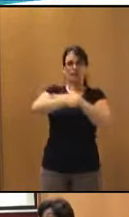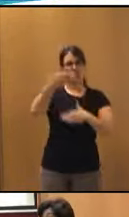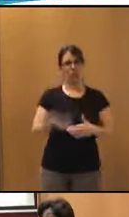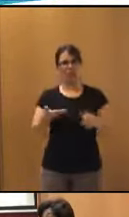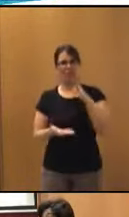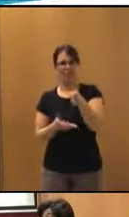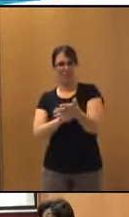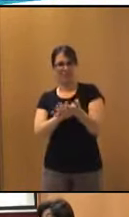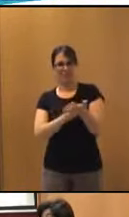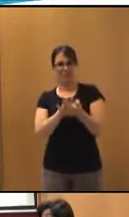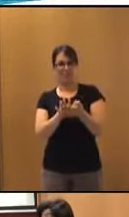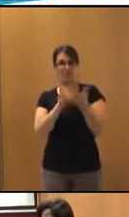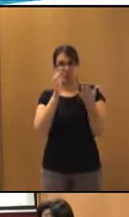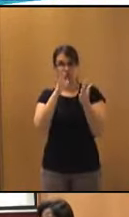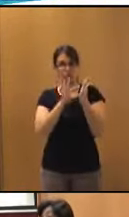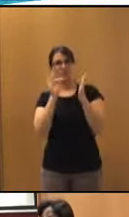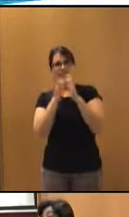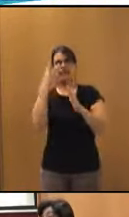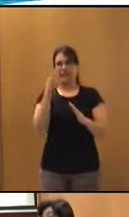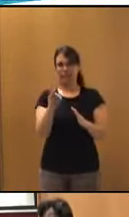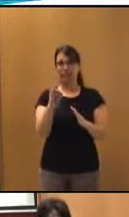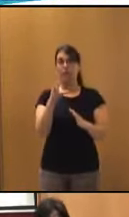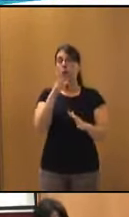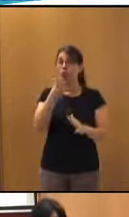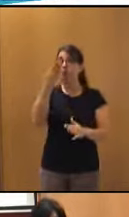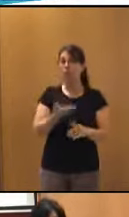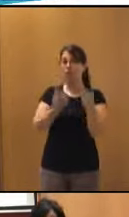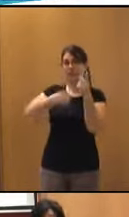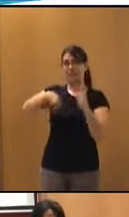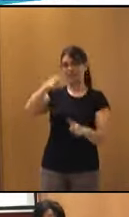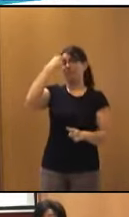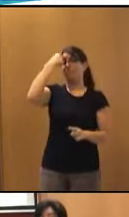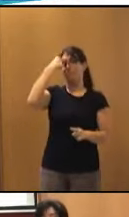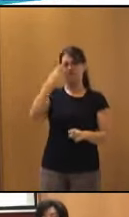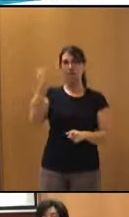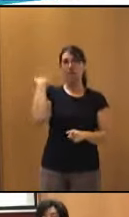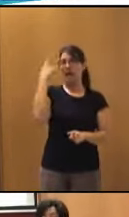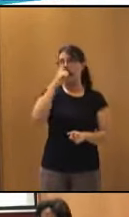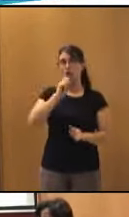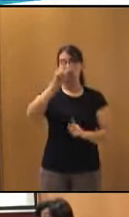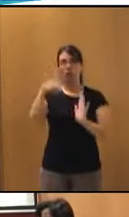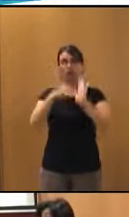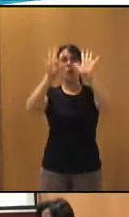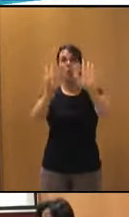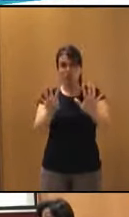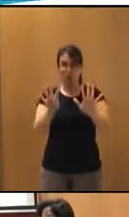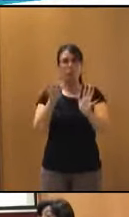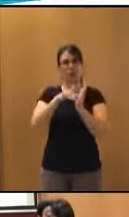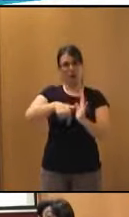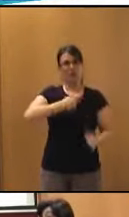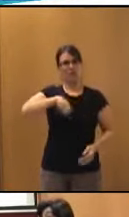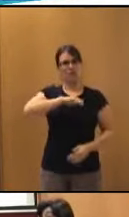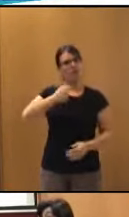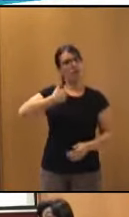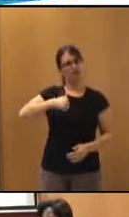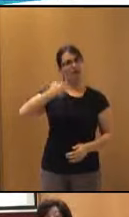Y en este sentido es importante tener en cuenta que en el año 2009 se ha reconocido en España la